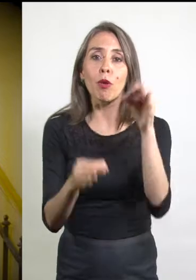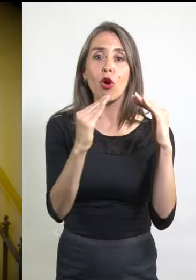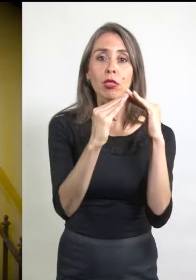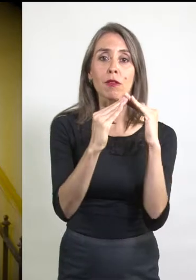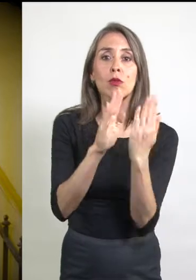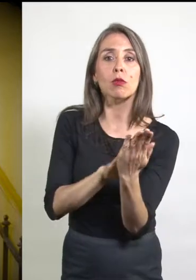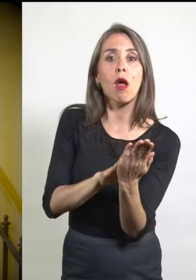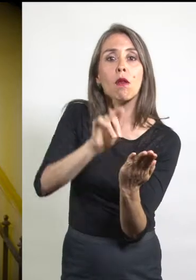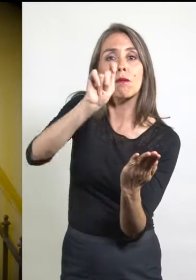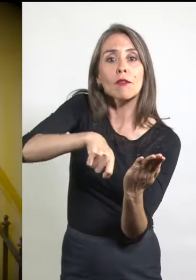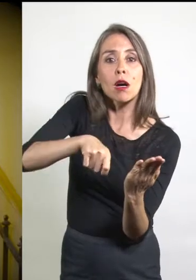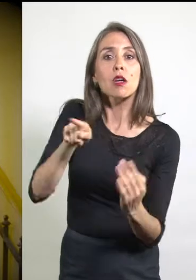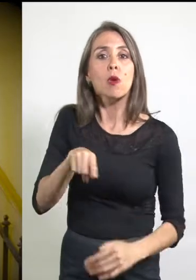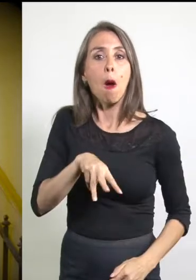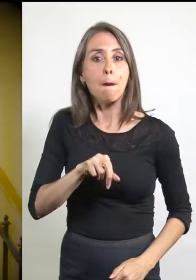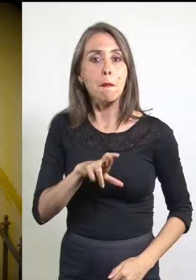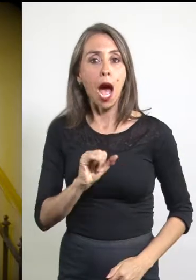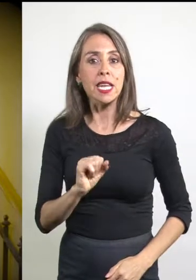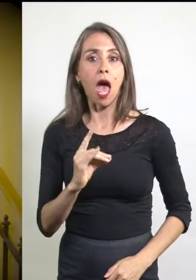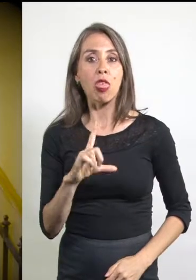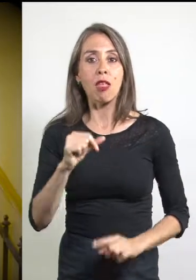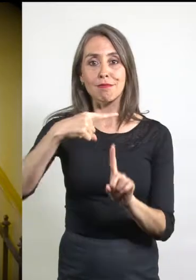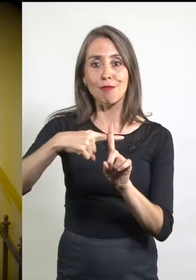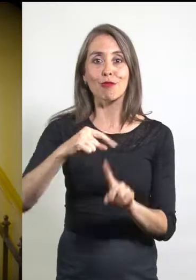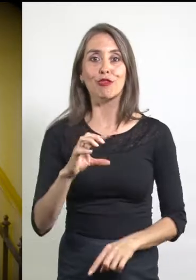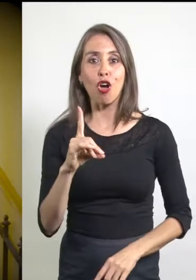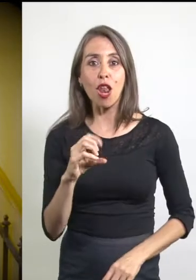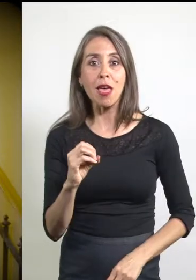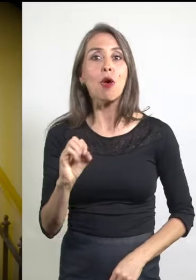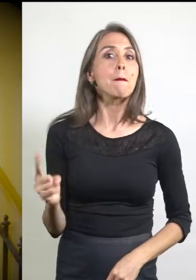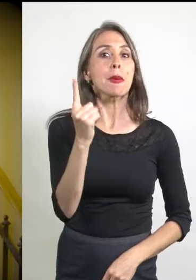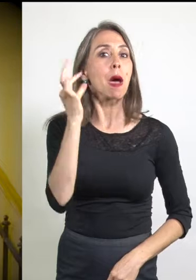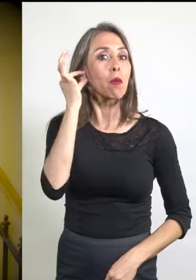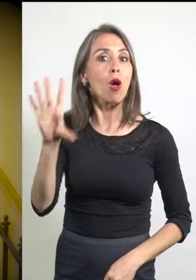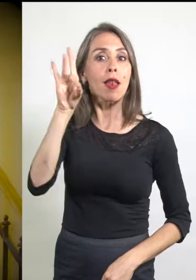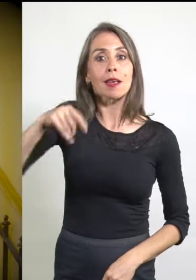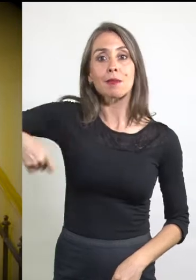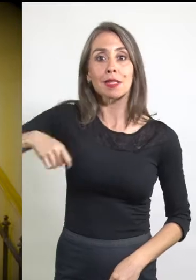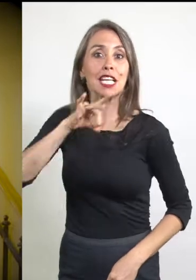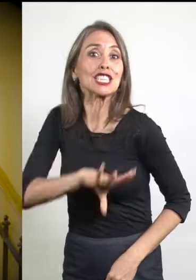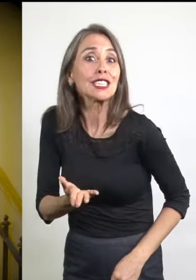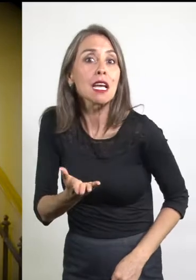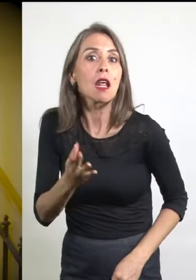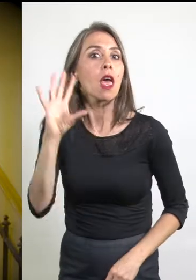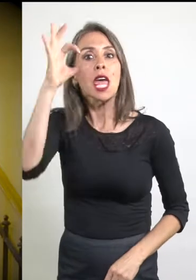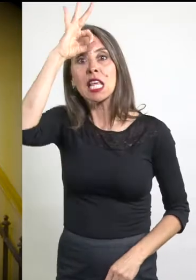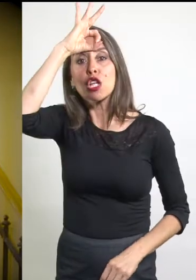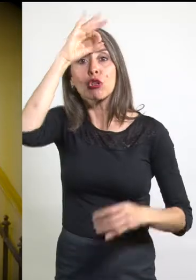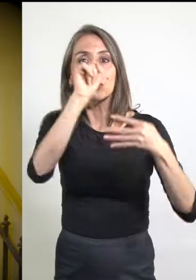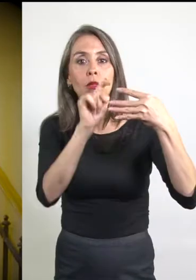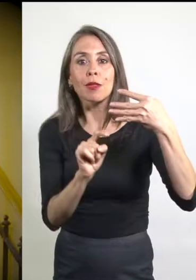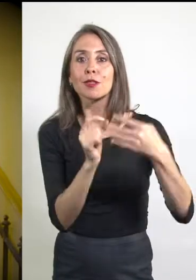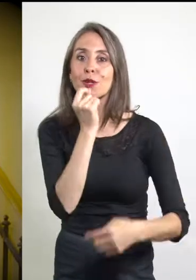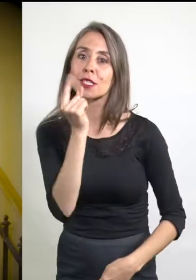justicia determinaron que María de la Cruz Toledo, la primera mujer elegida parlamentaria en Chile, era inocente de los cargos que se le